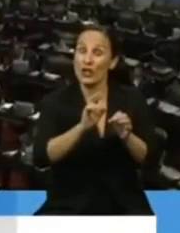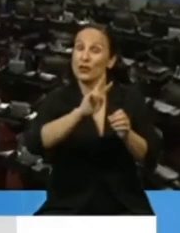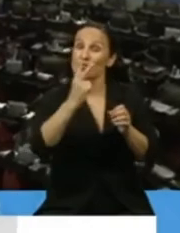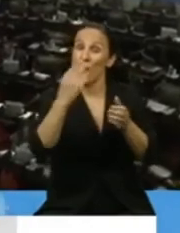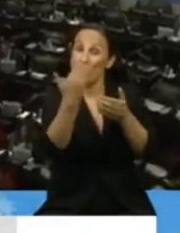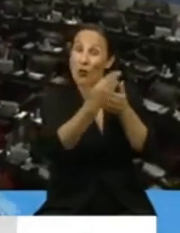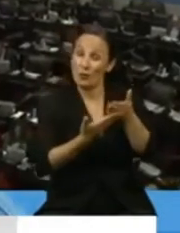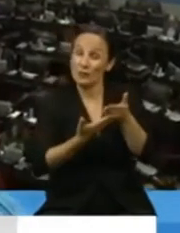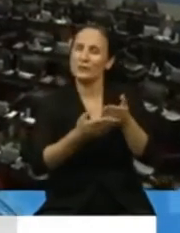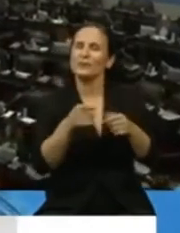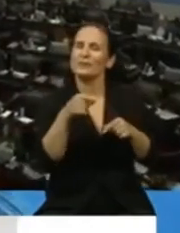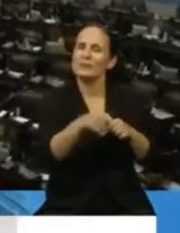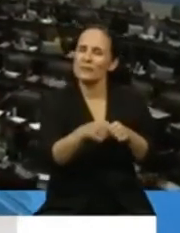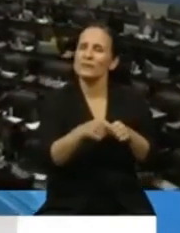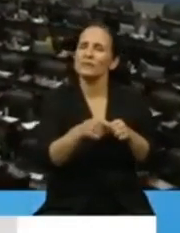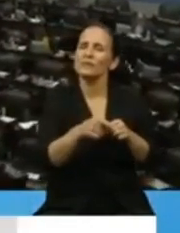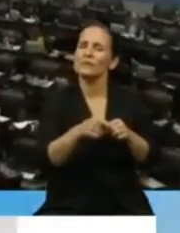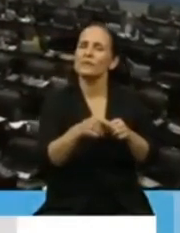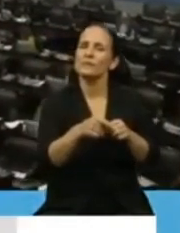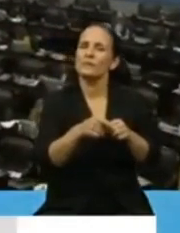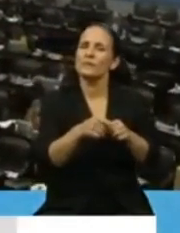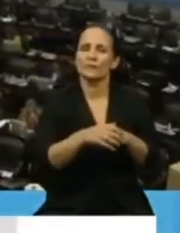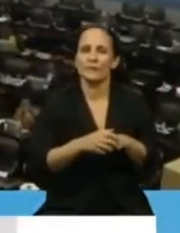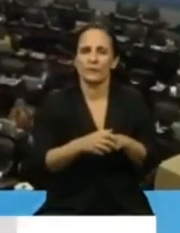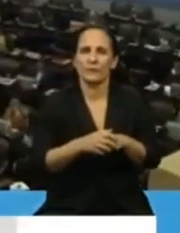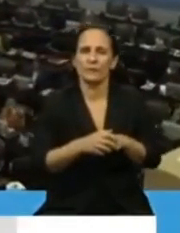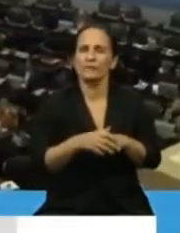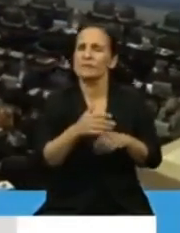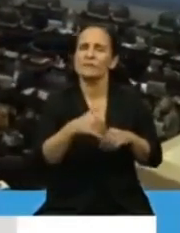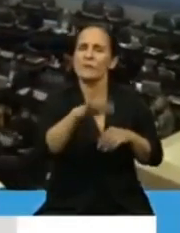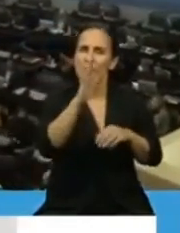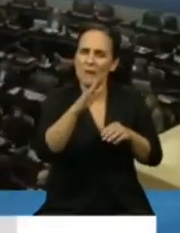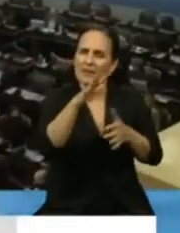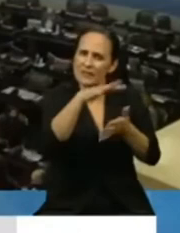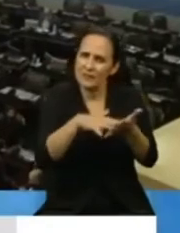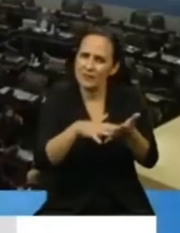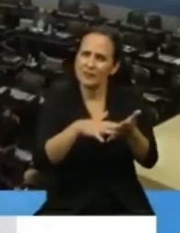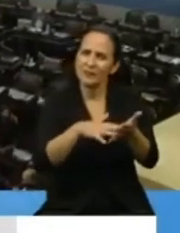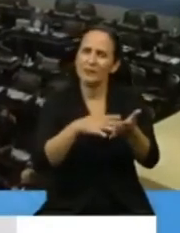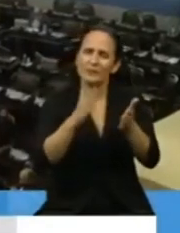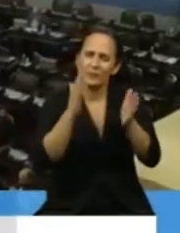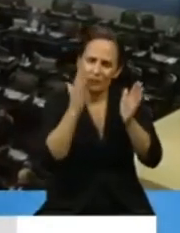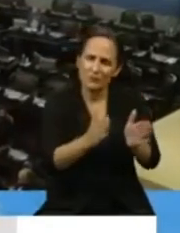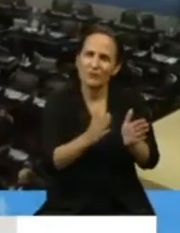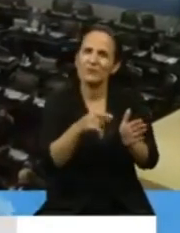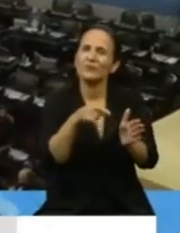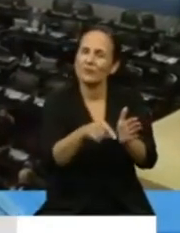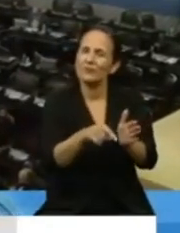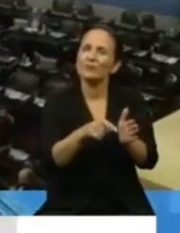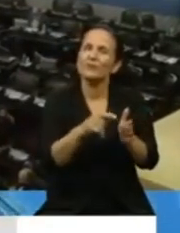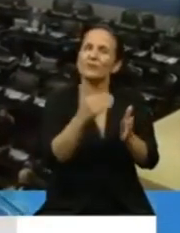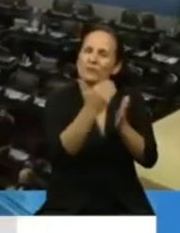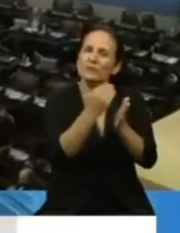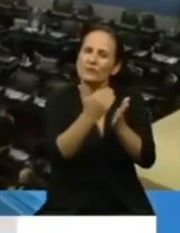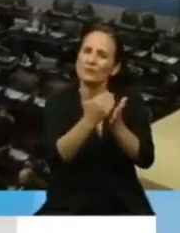por supuesto, va dedicado, no dedicado, sino como estableciendo